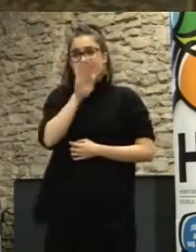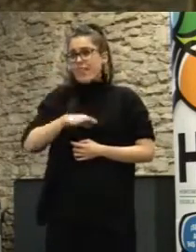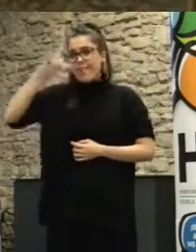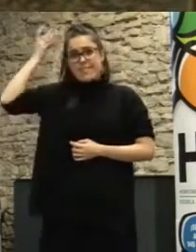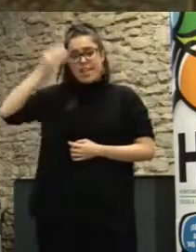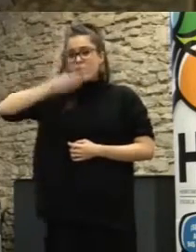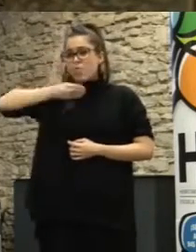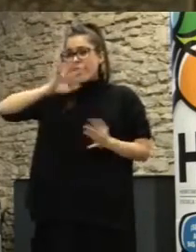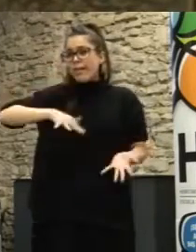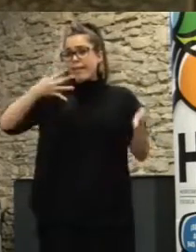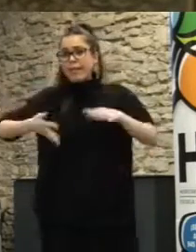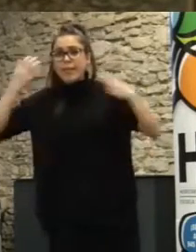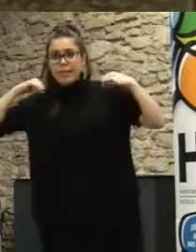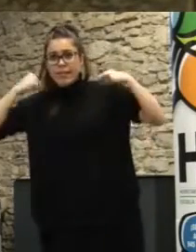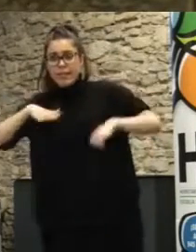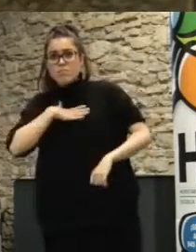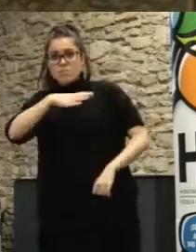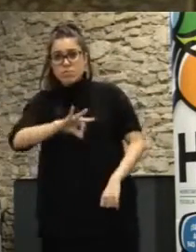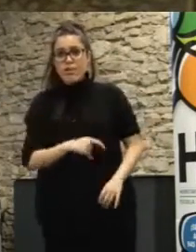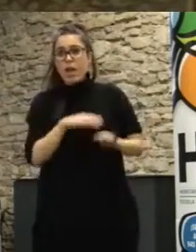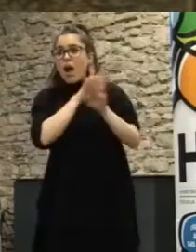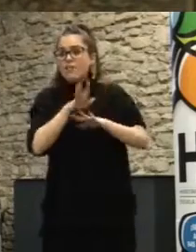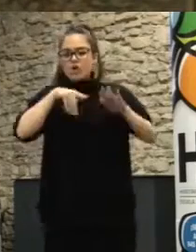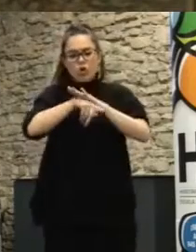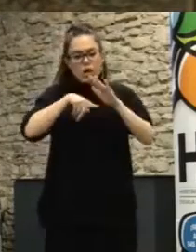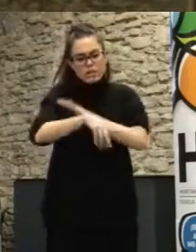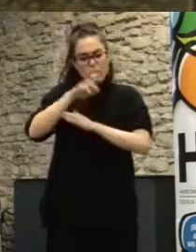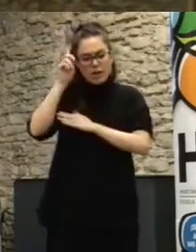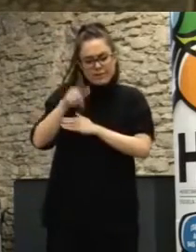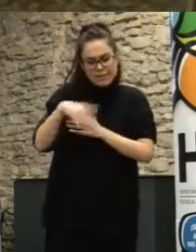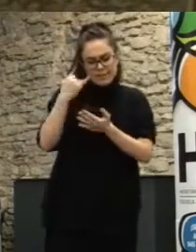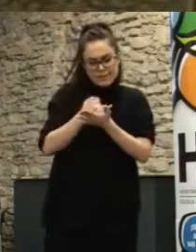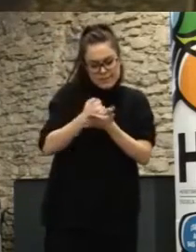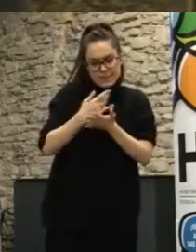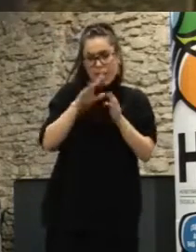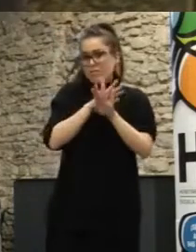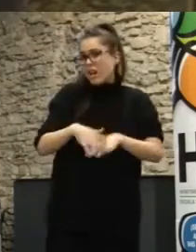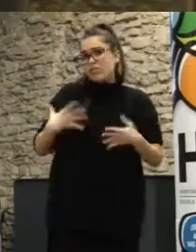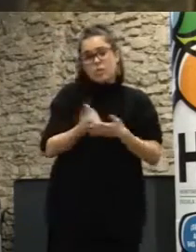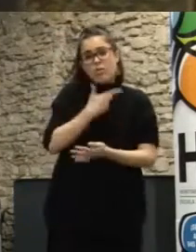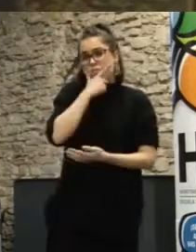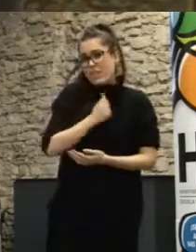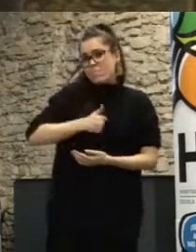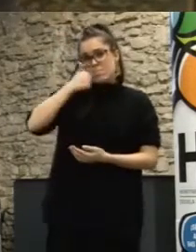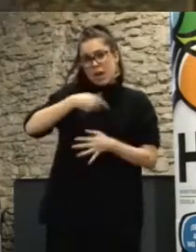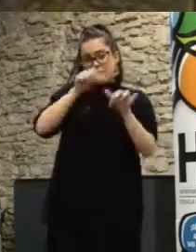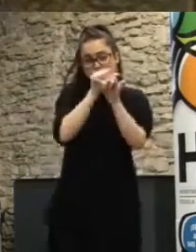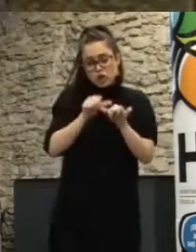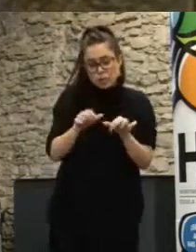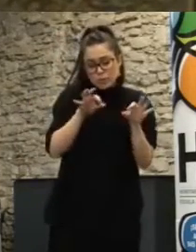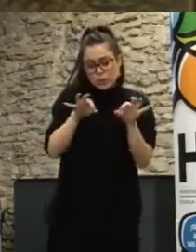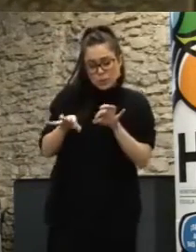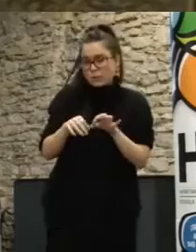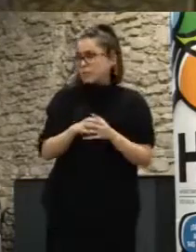practicable y seguramente con los gestores internamente haya más facilidad de que los prototipos tengan